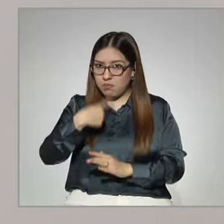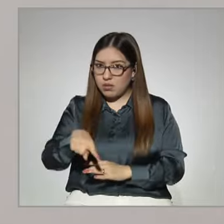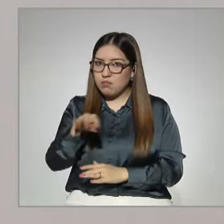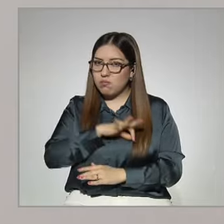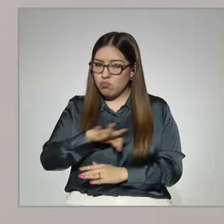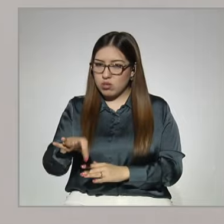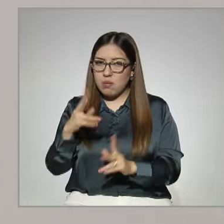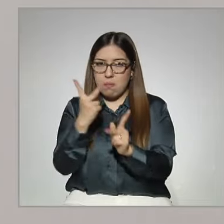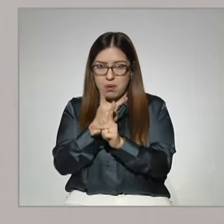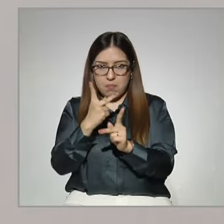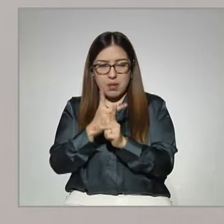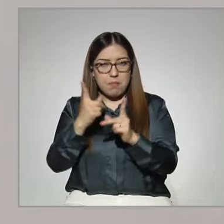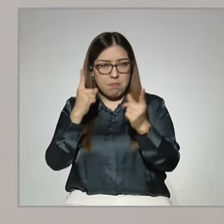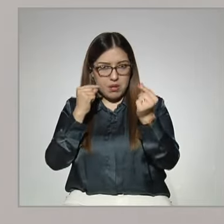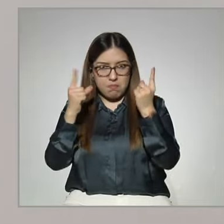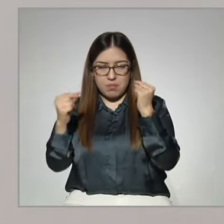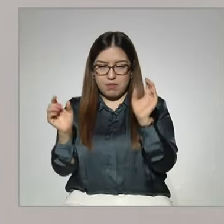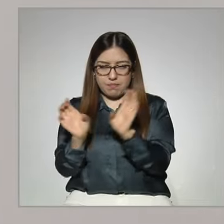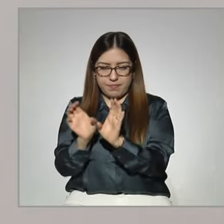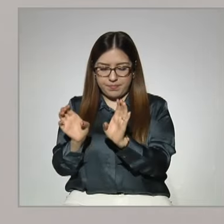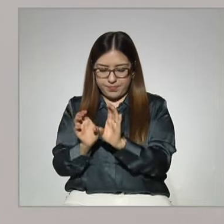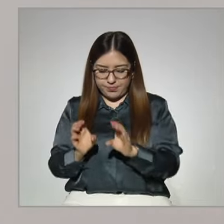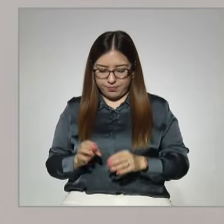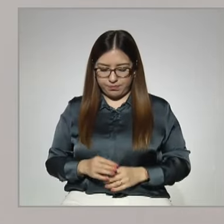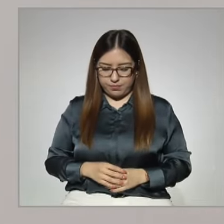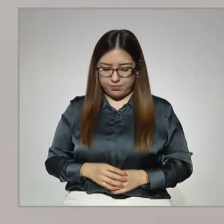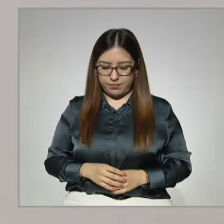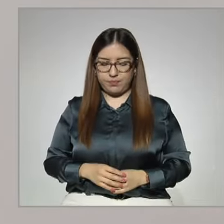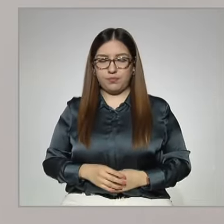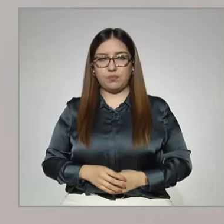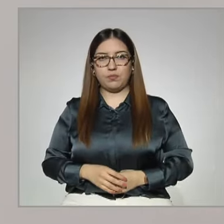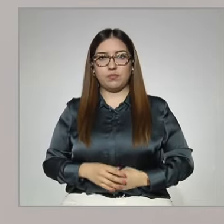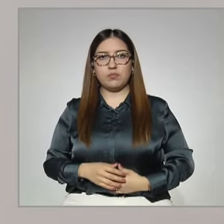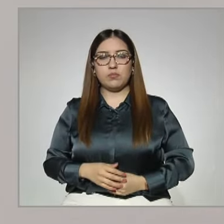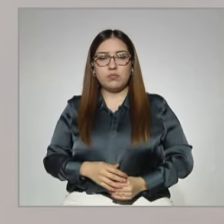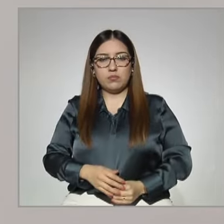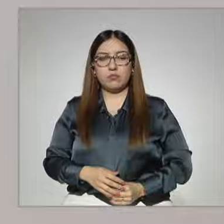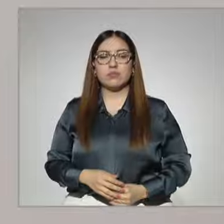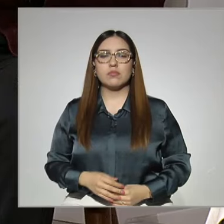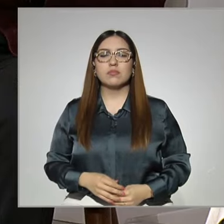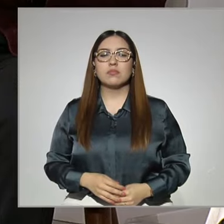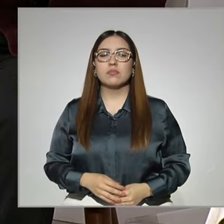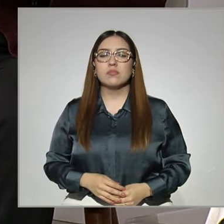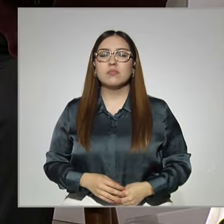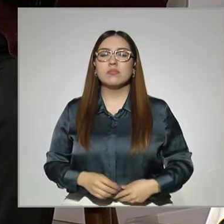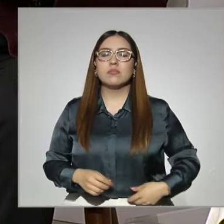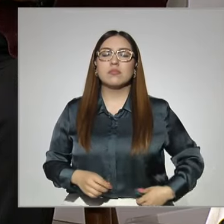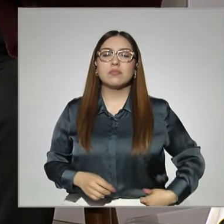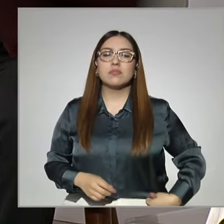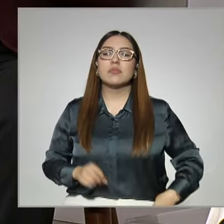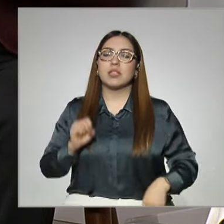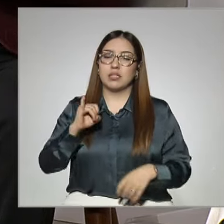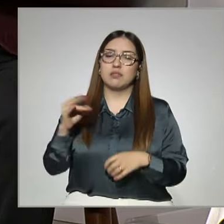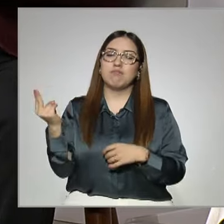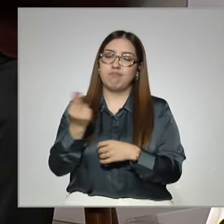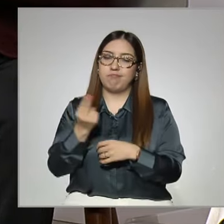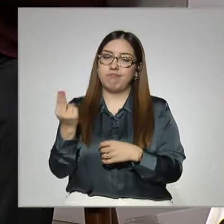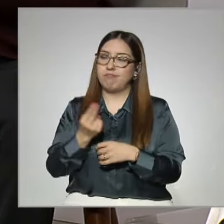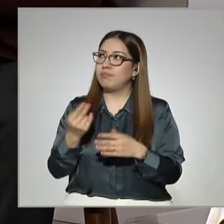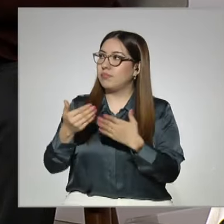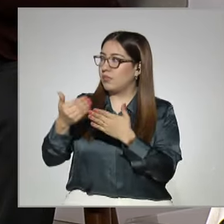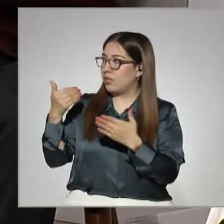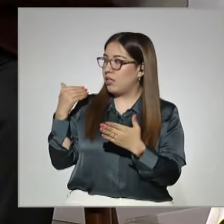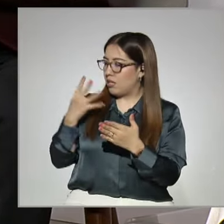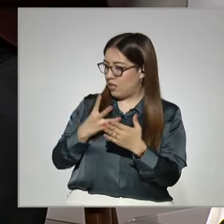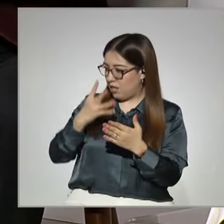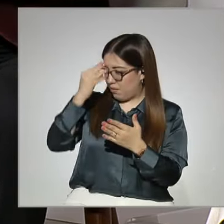de bachillerato, es decir, si hay, se necesita, digamos, alguna condición elemental para poder aprobar los